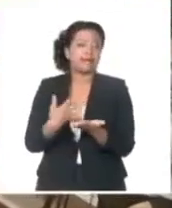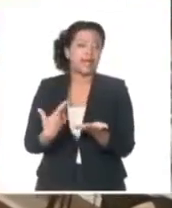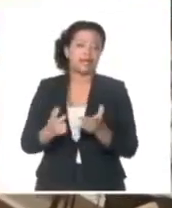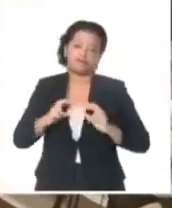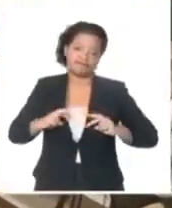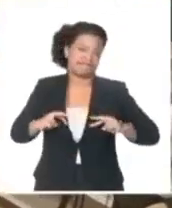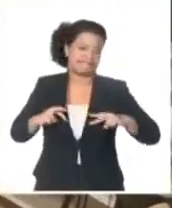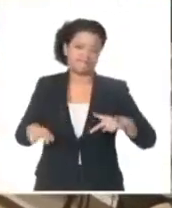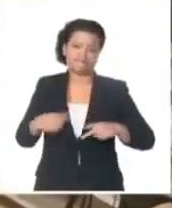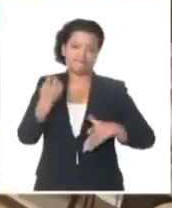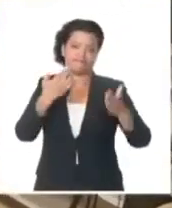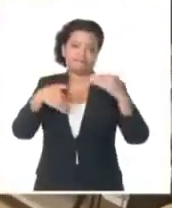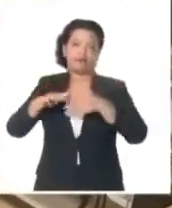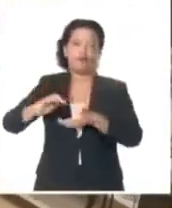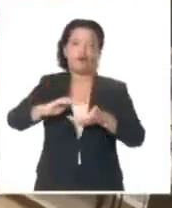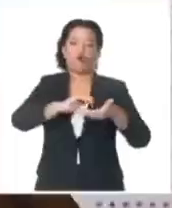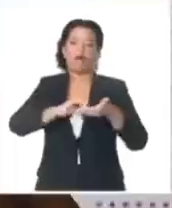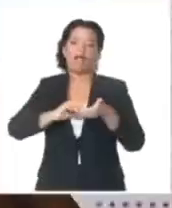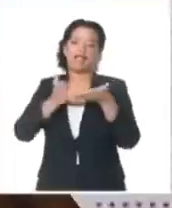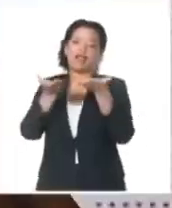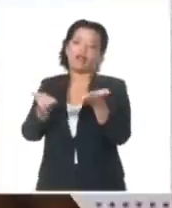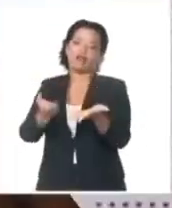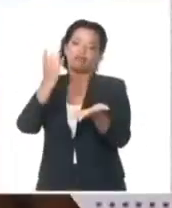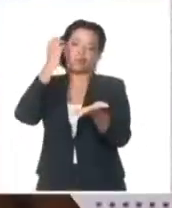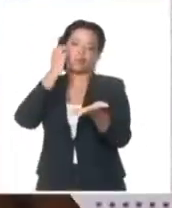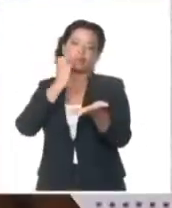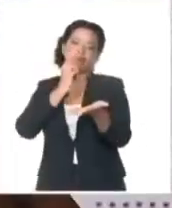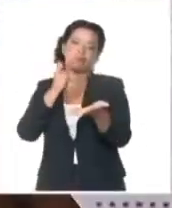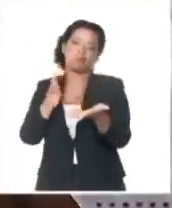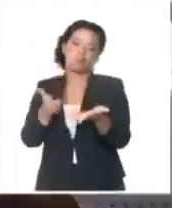ministro al compañero Manuel Marrero Cruz.